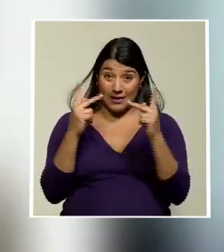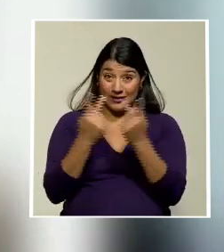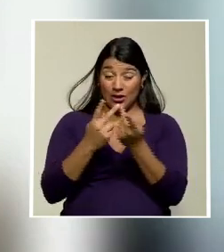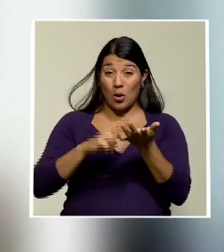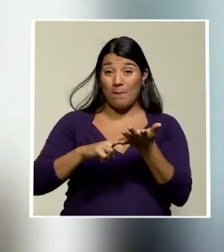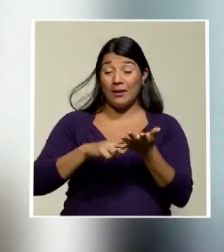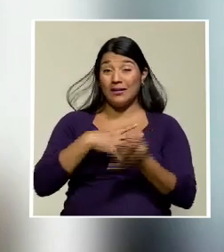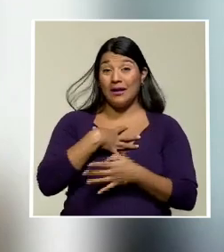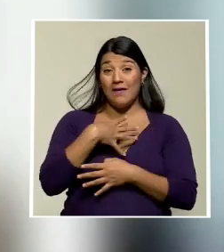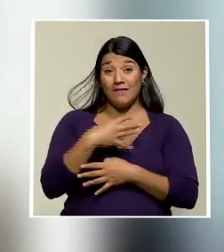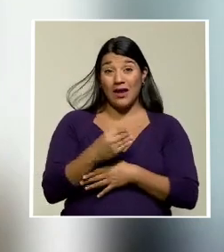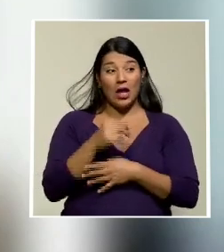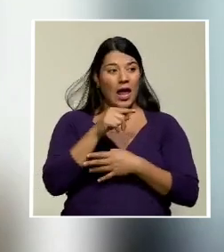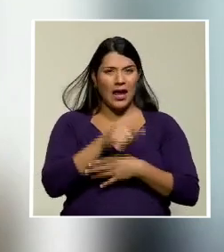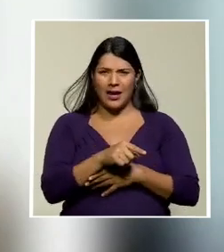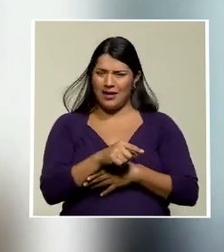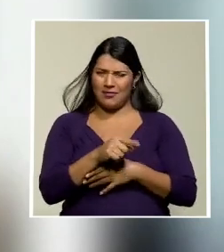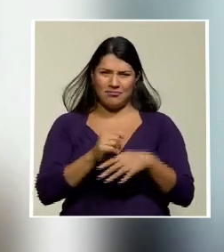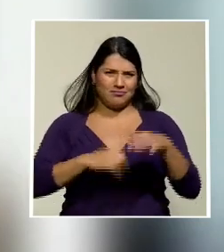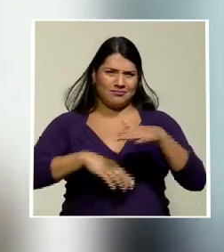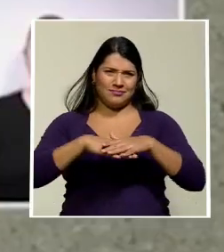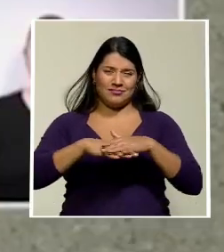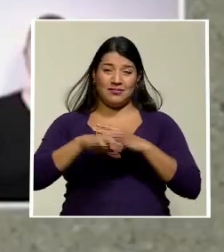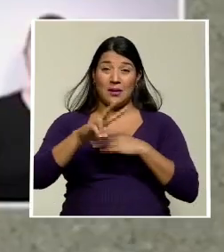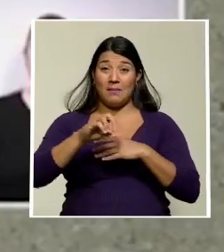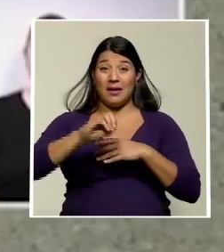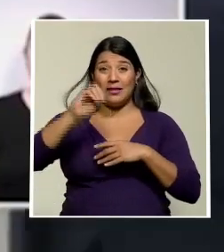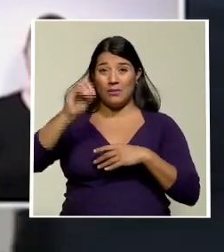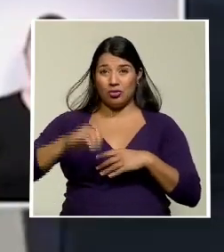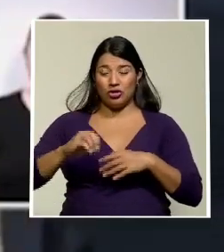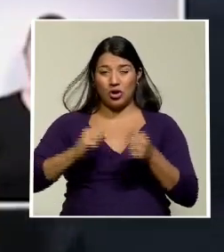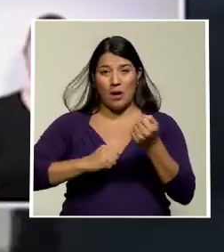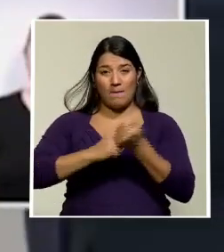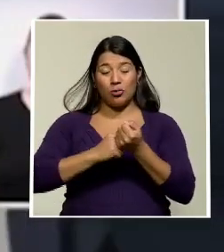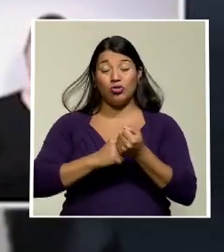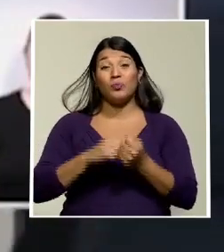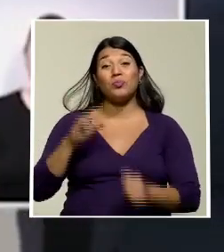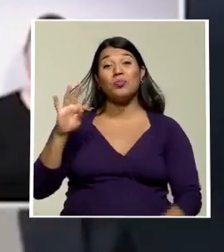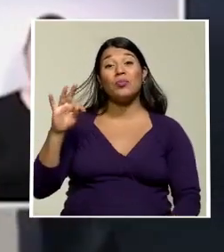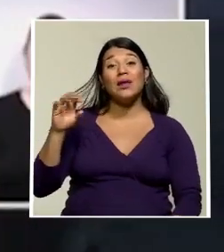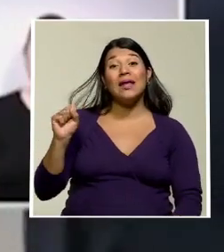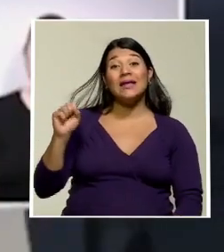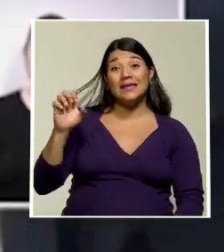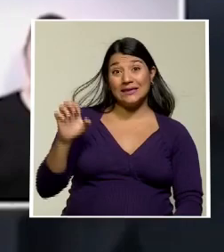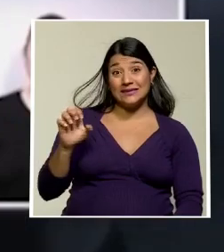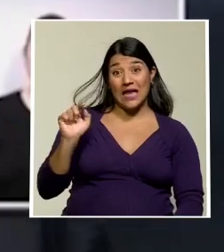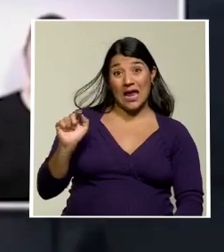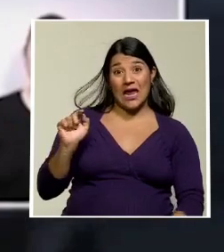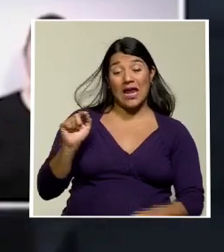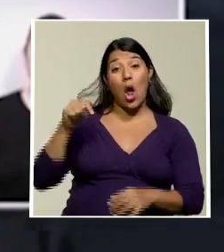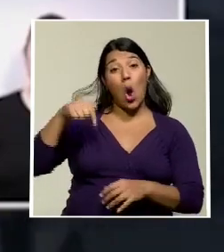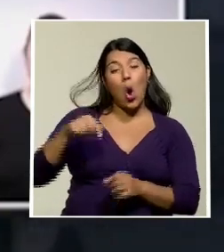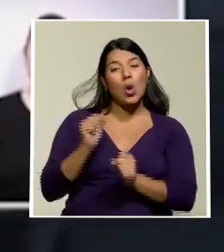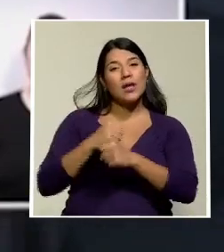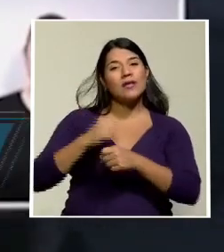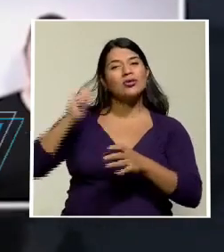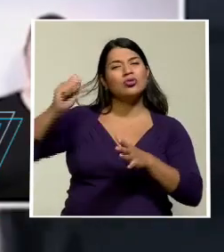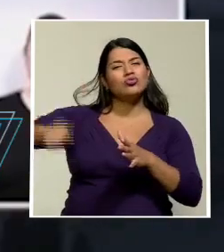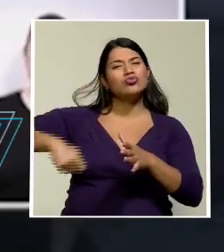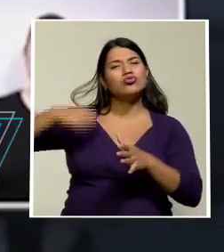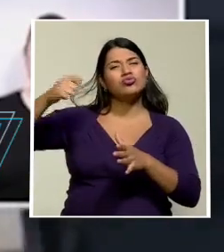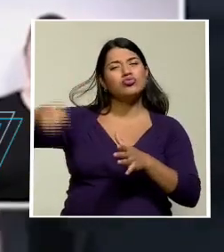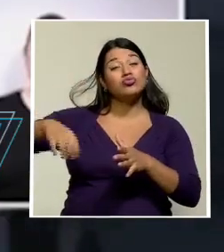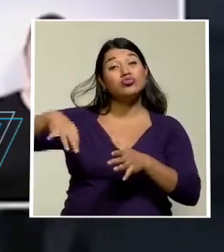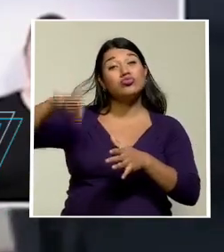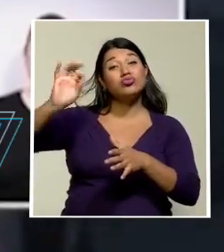no alcanza el 20%. Por otro lado, el Tribunal Supremo de Elecciones realizó hoy el sorteo para definir los